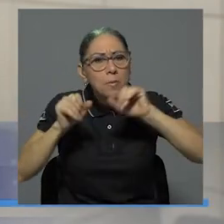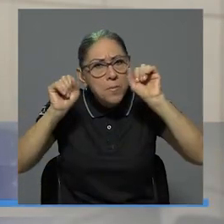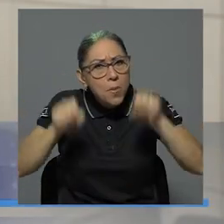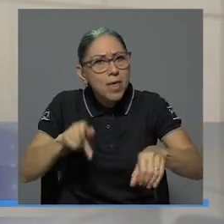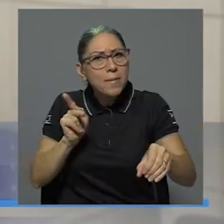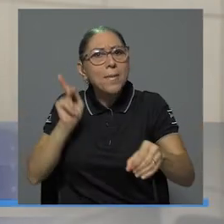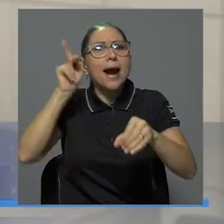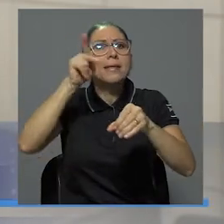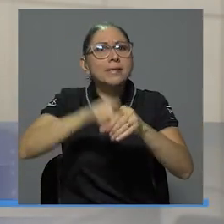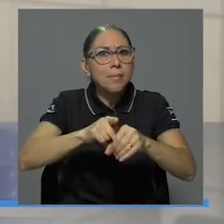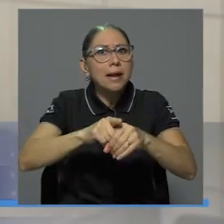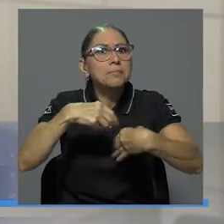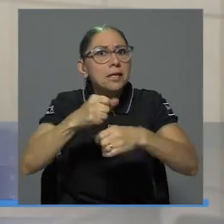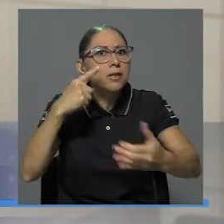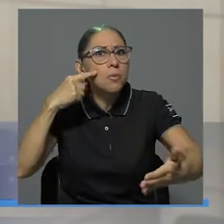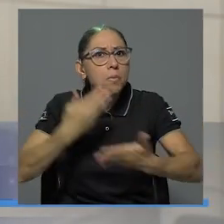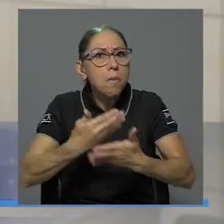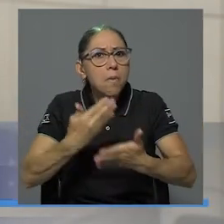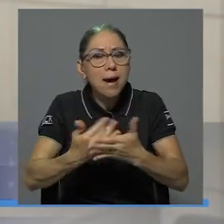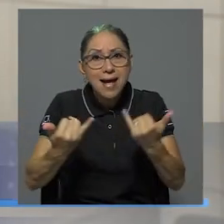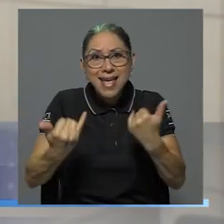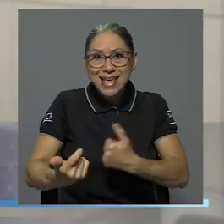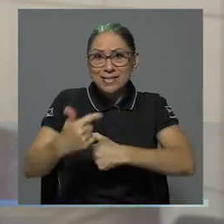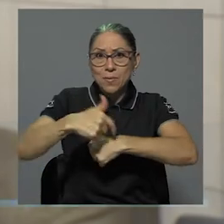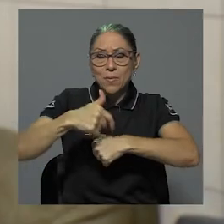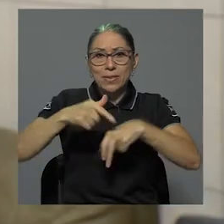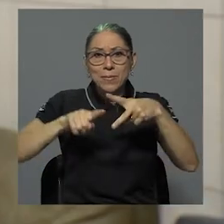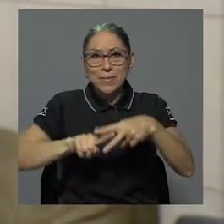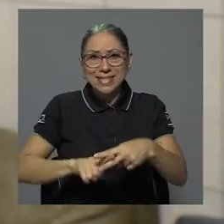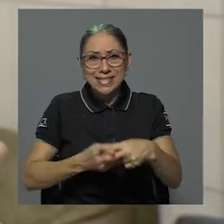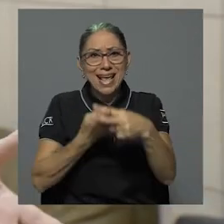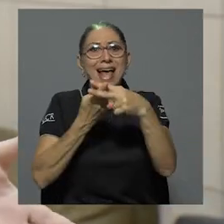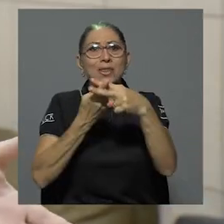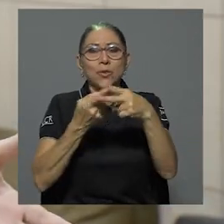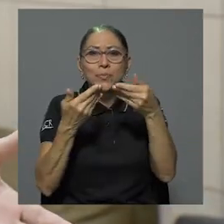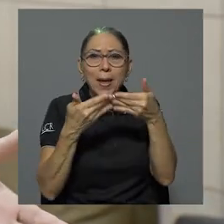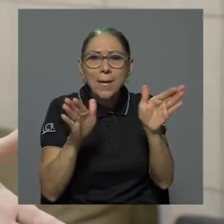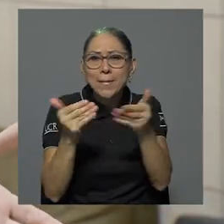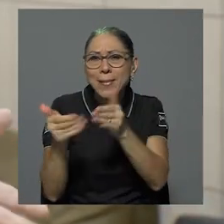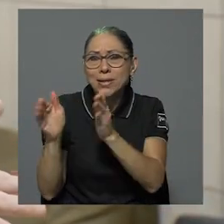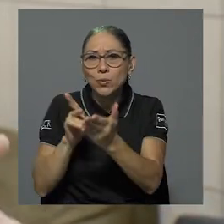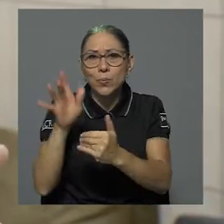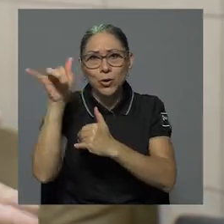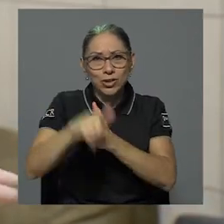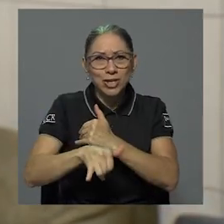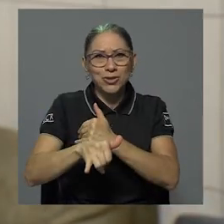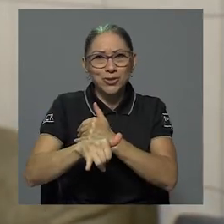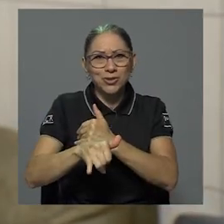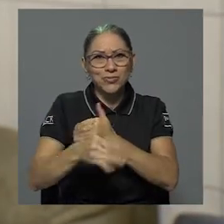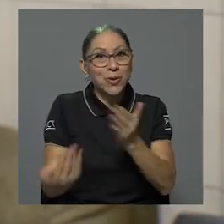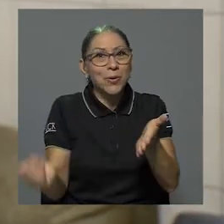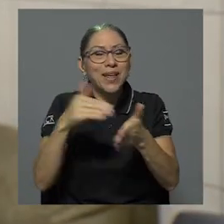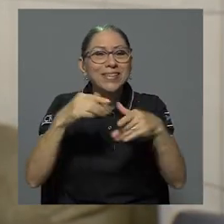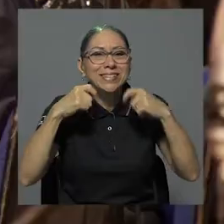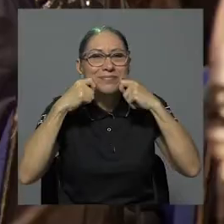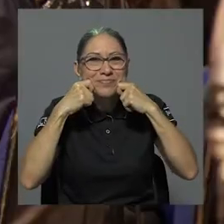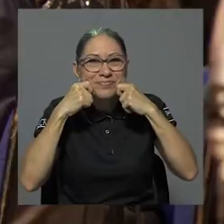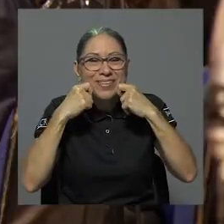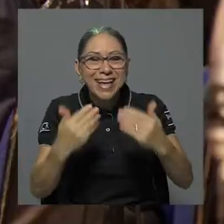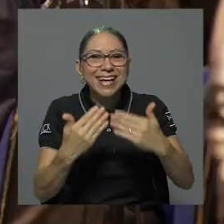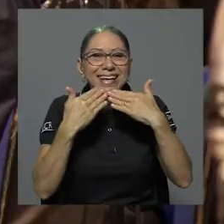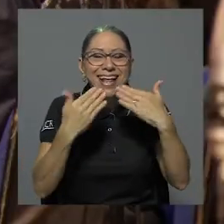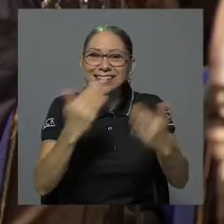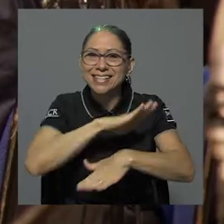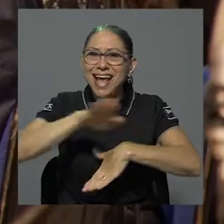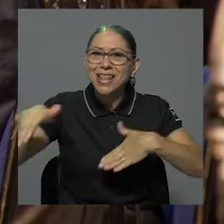audición. En este momento estamos empezando a realizar la apertura de los proyectos de nuevo a la presencialidad gracias a